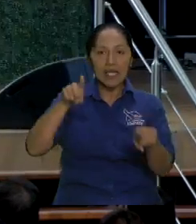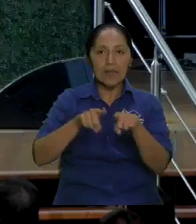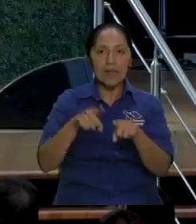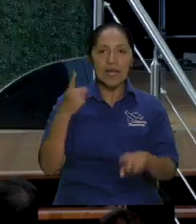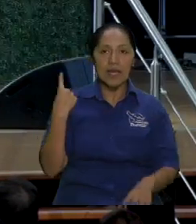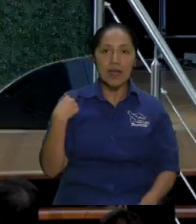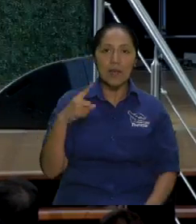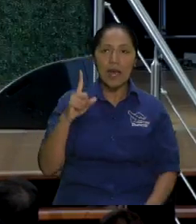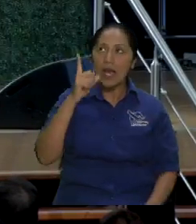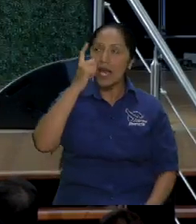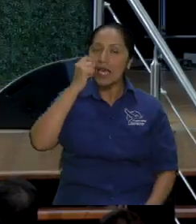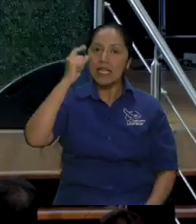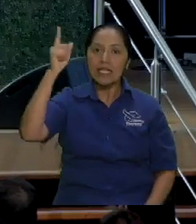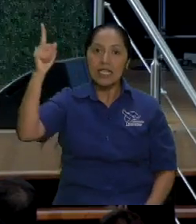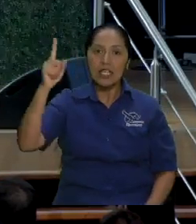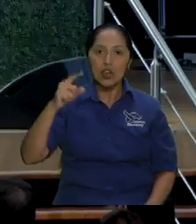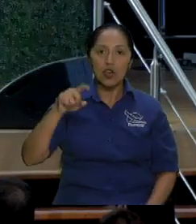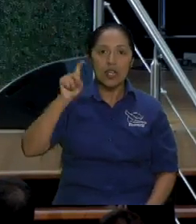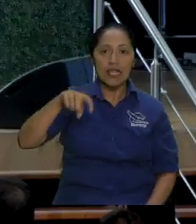se vale ser ofrecido